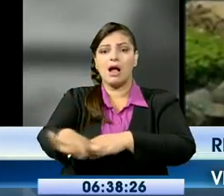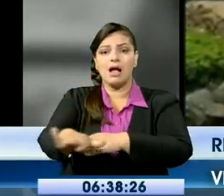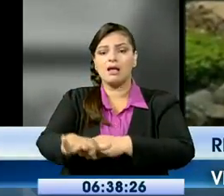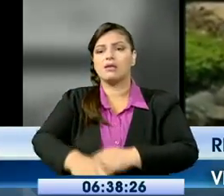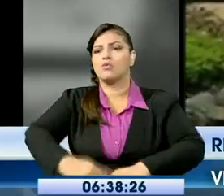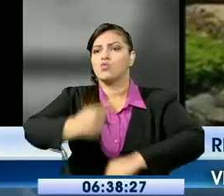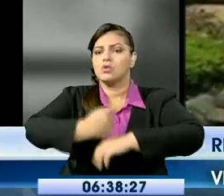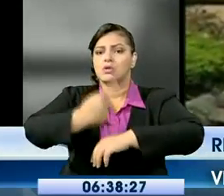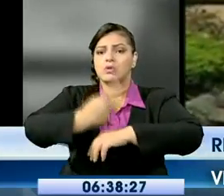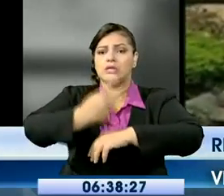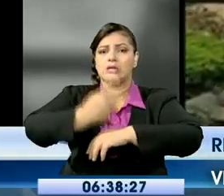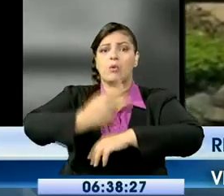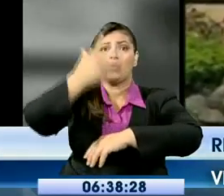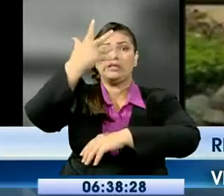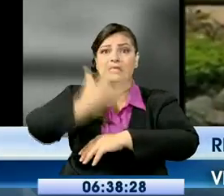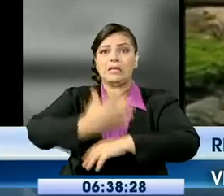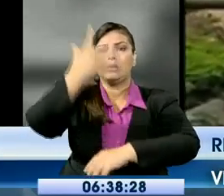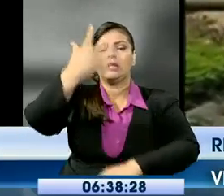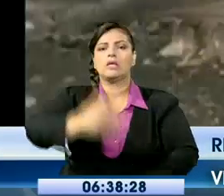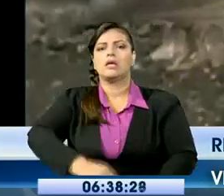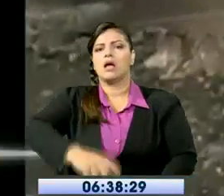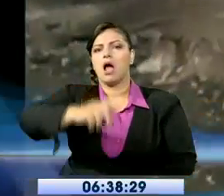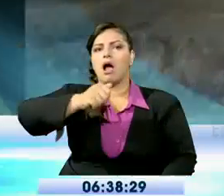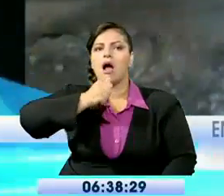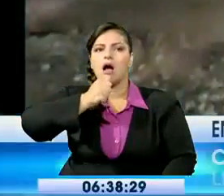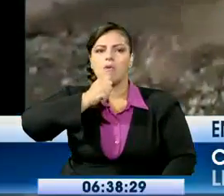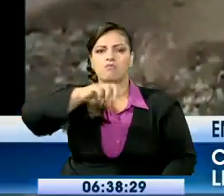conciencia de medicamentos inmediatos.